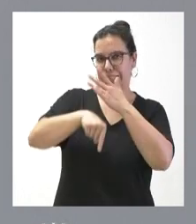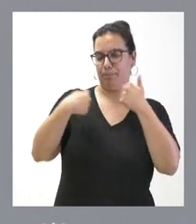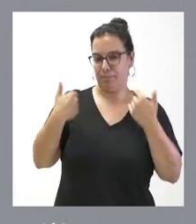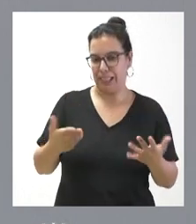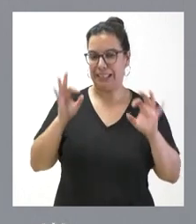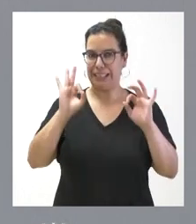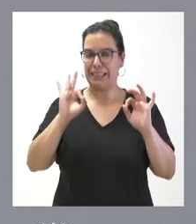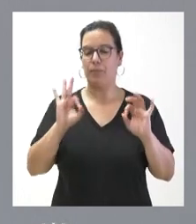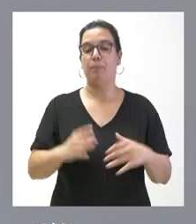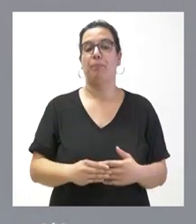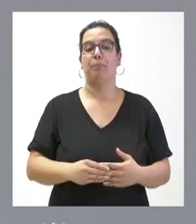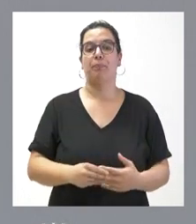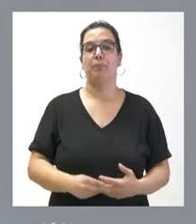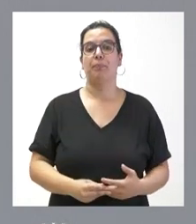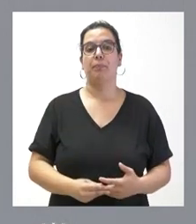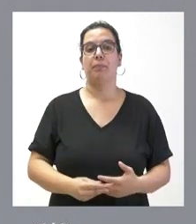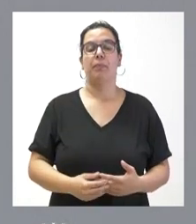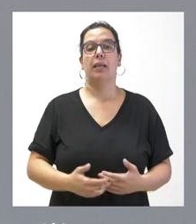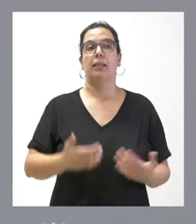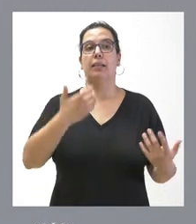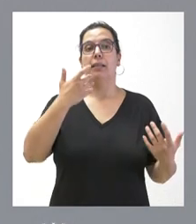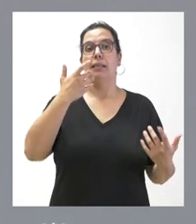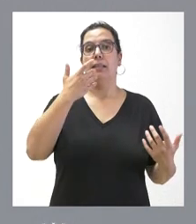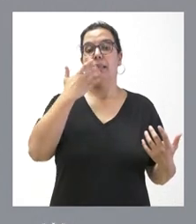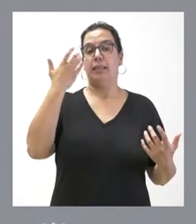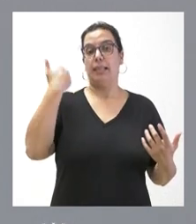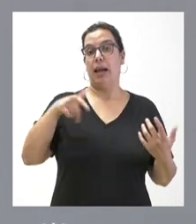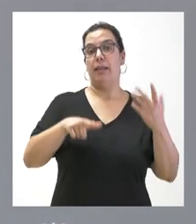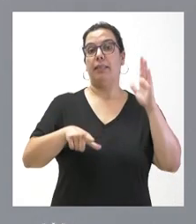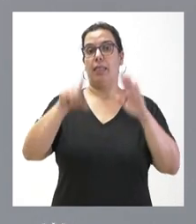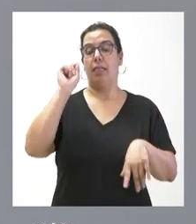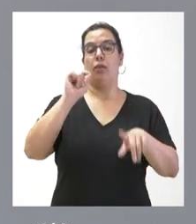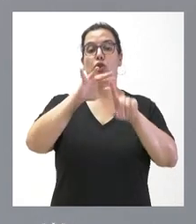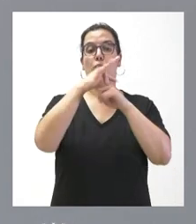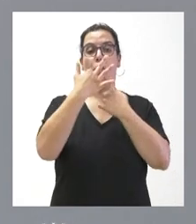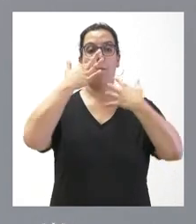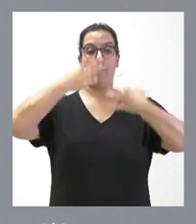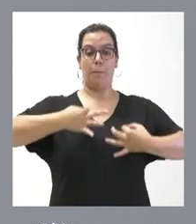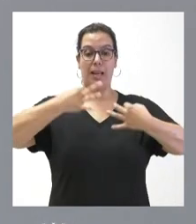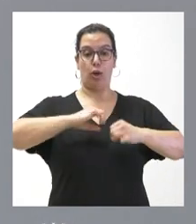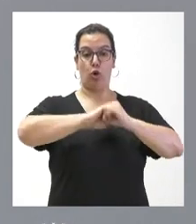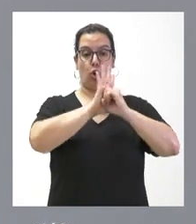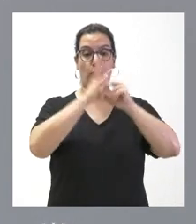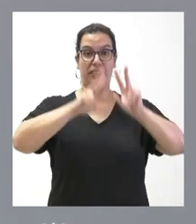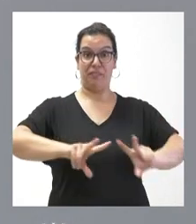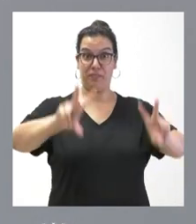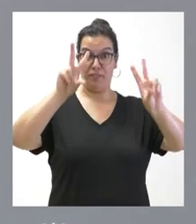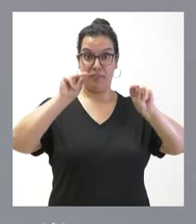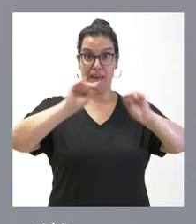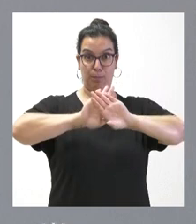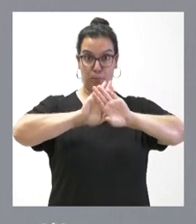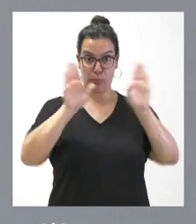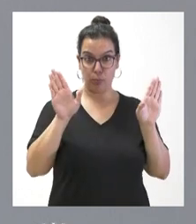concreto. Una vez que se ha decidido ya el fin de la situación de riesgo que se podía derivar de la COVID-19,